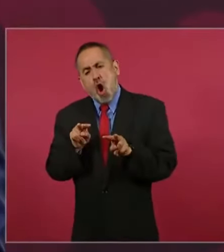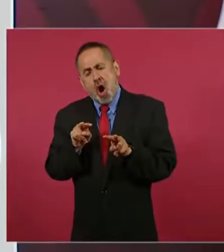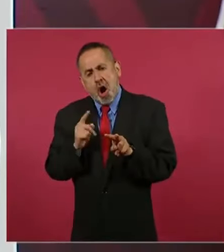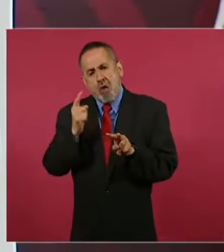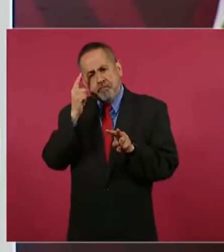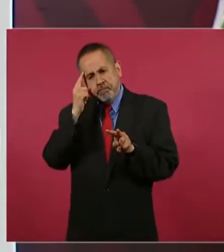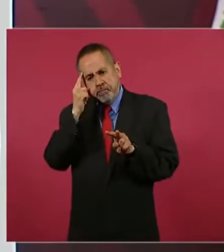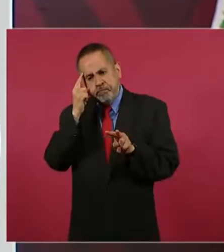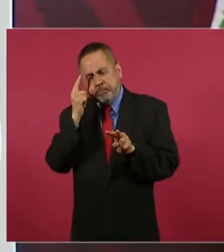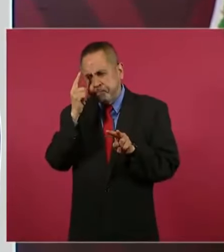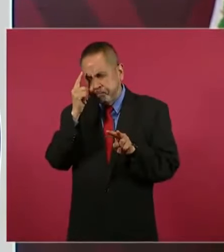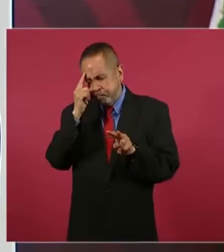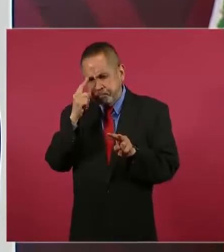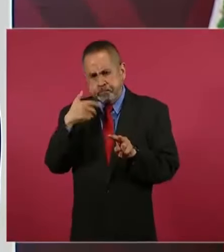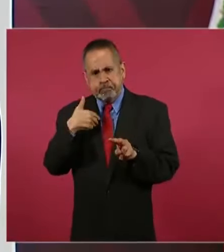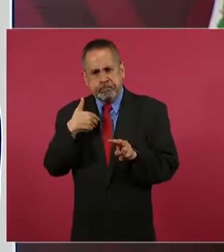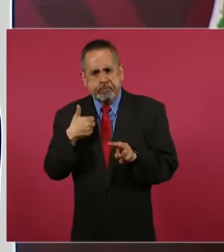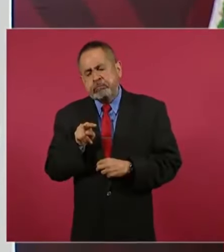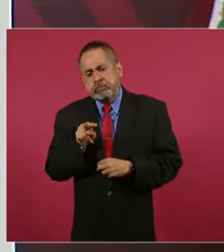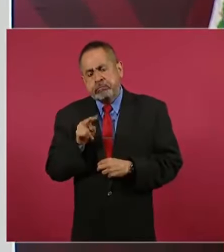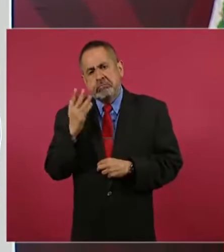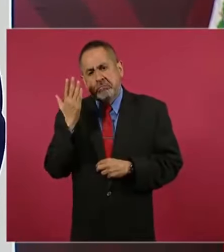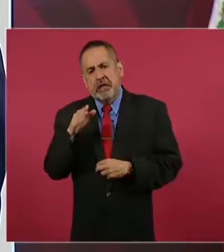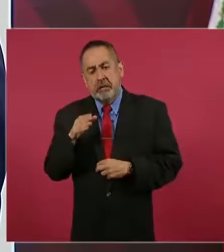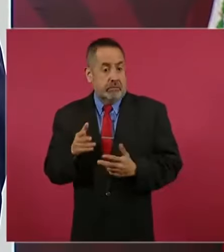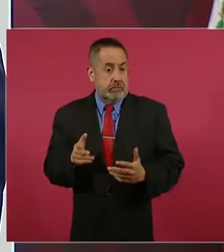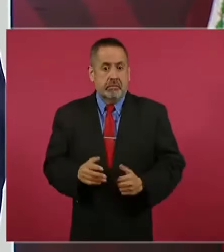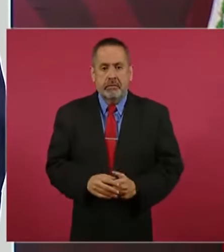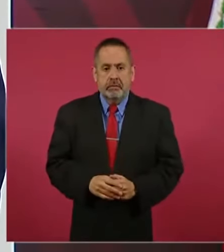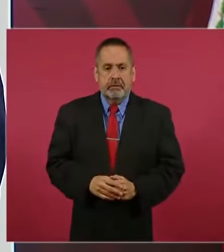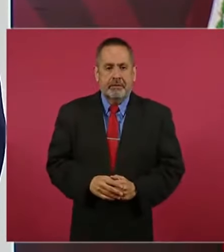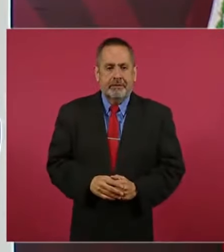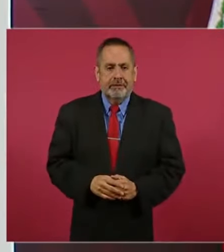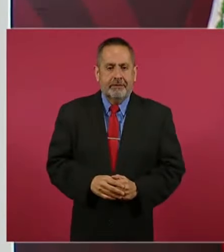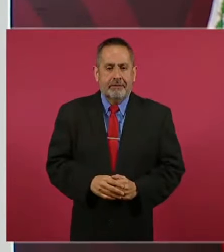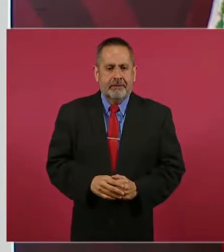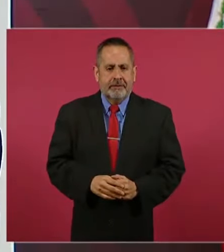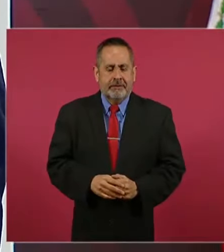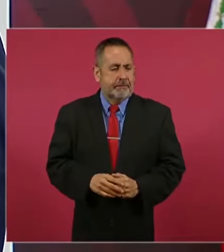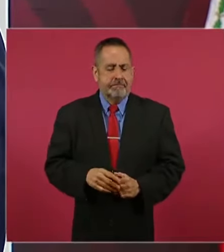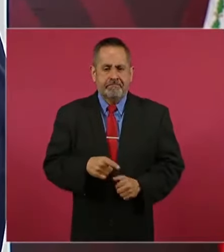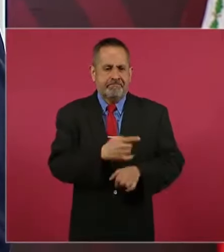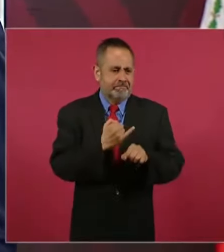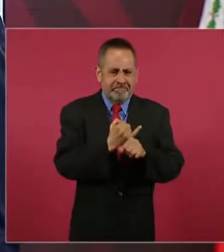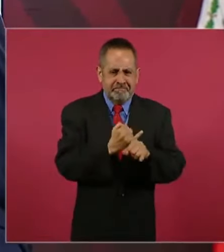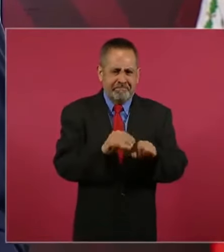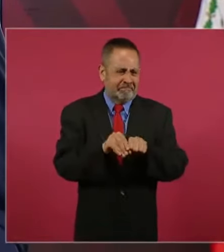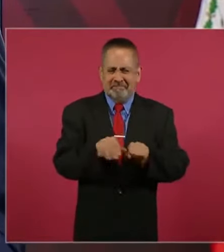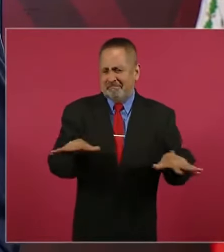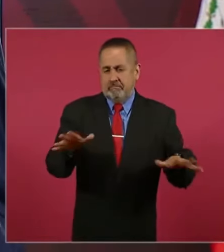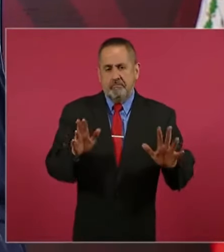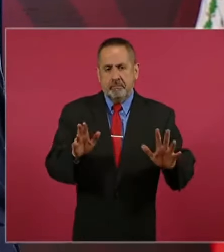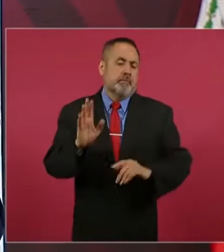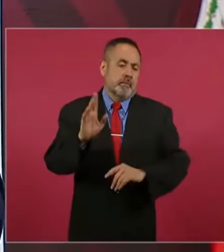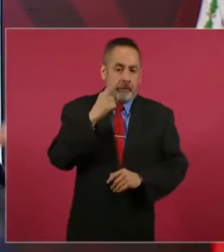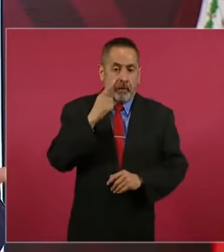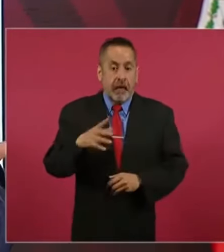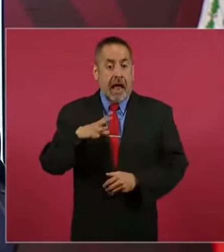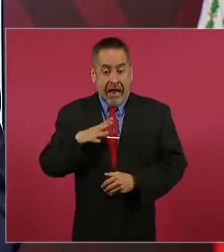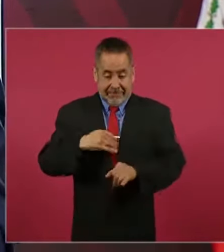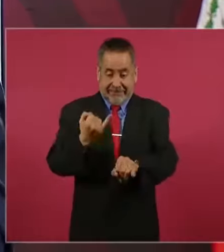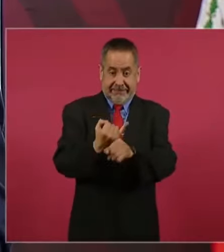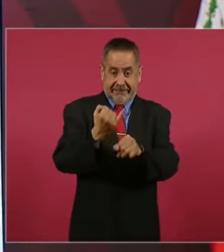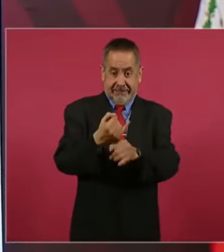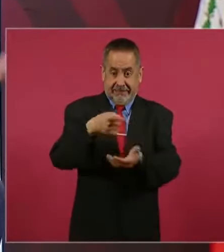en las redes. Bueno, para empezar, existen las